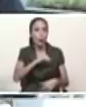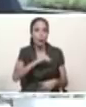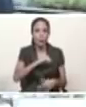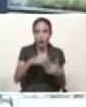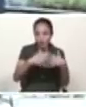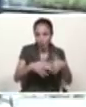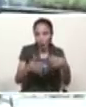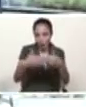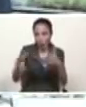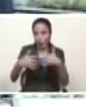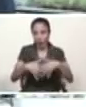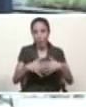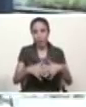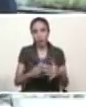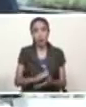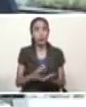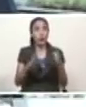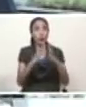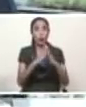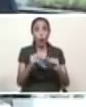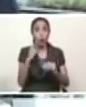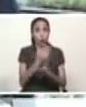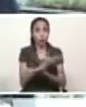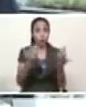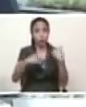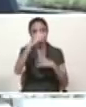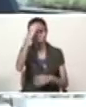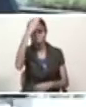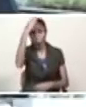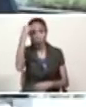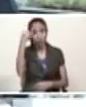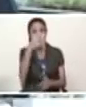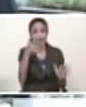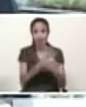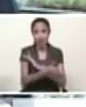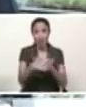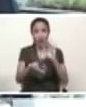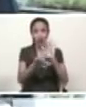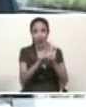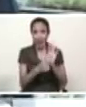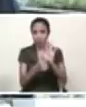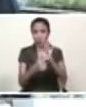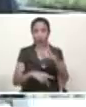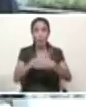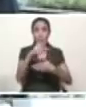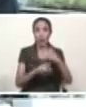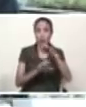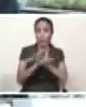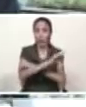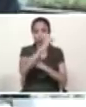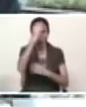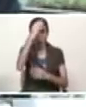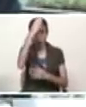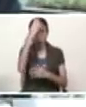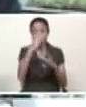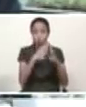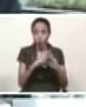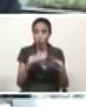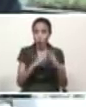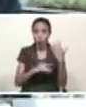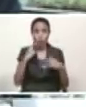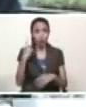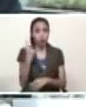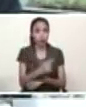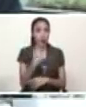debemos conocer y adoptar asumir como plan rector el plan de la patria 2025